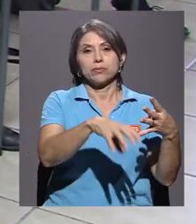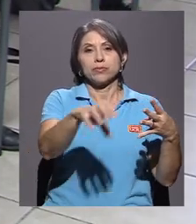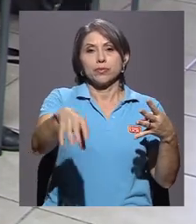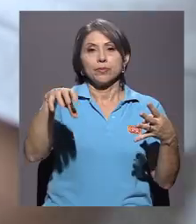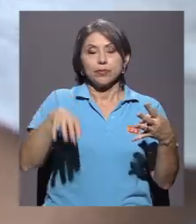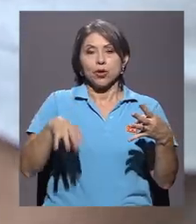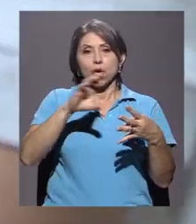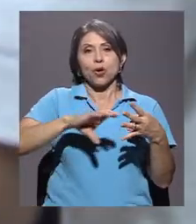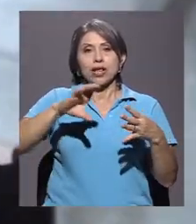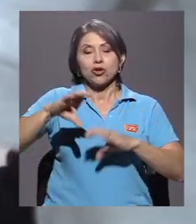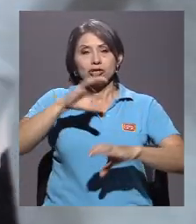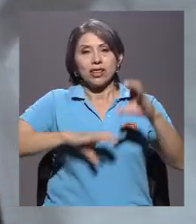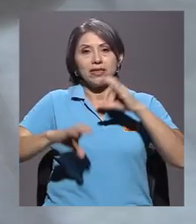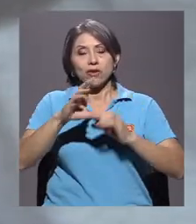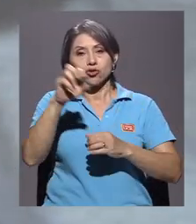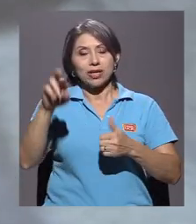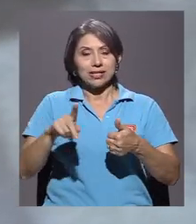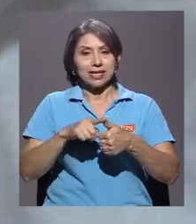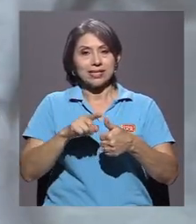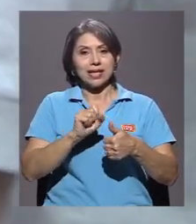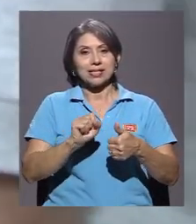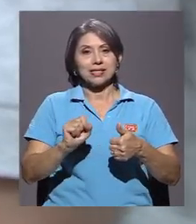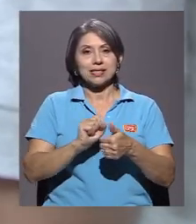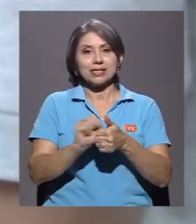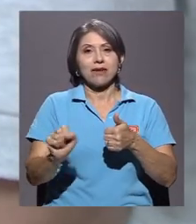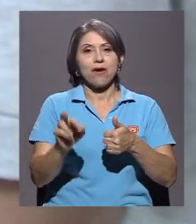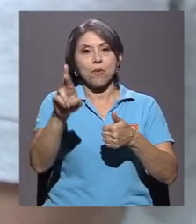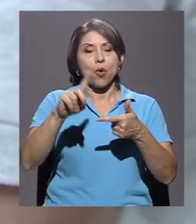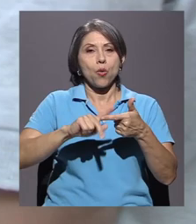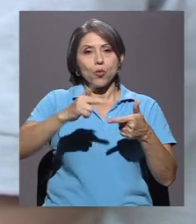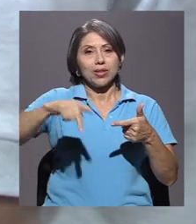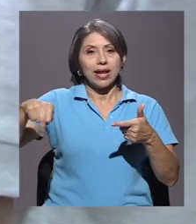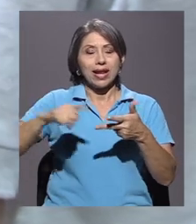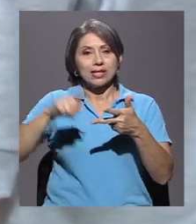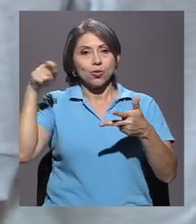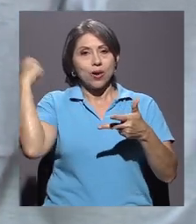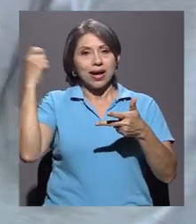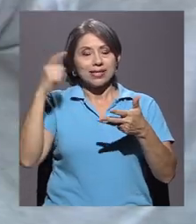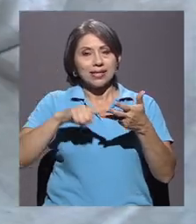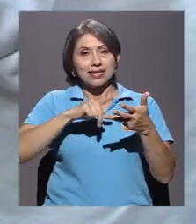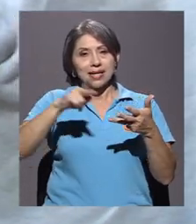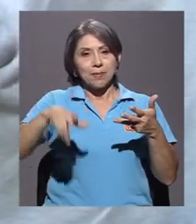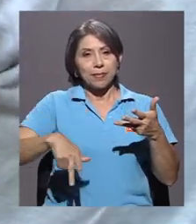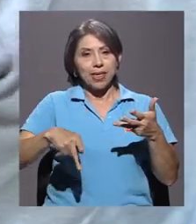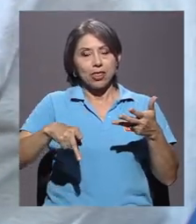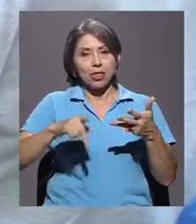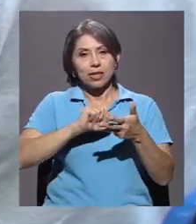Costarricense en San Ramón, Punta Arenas, Guanacaste y San Pedro.